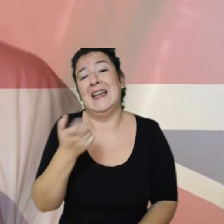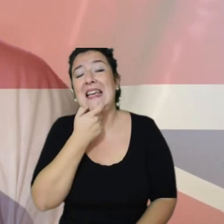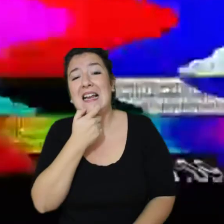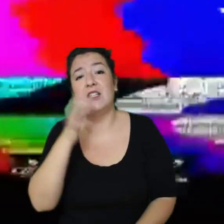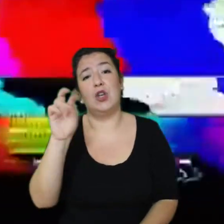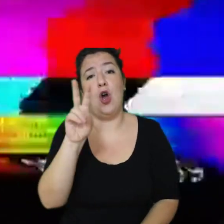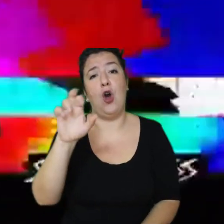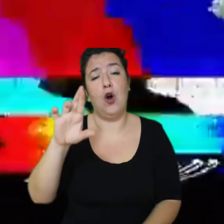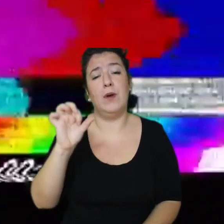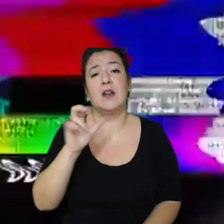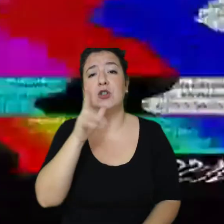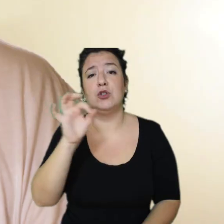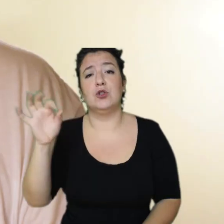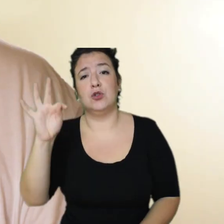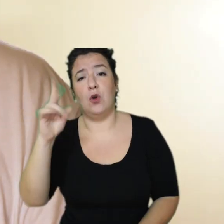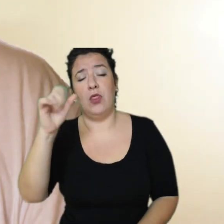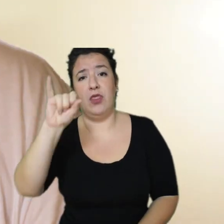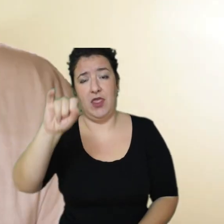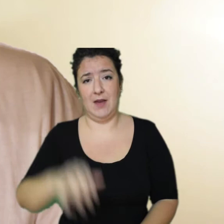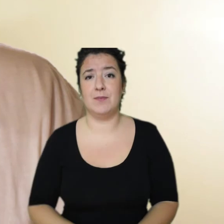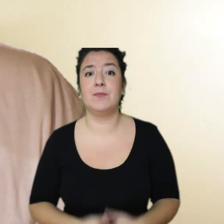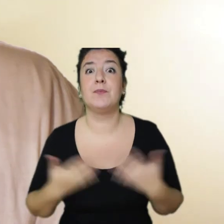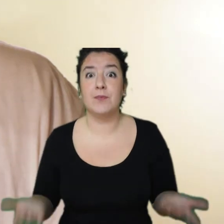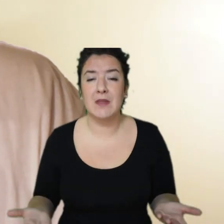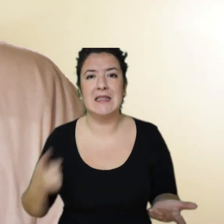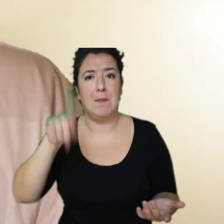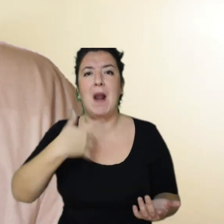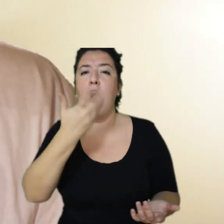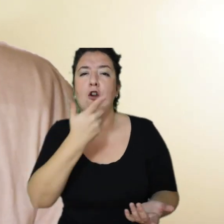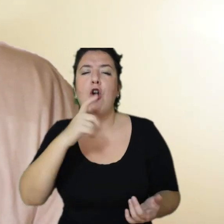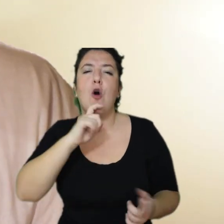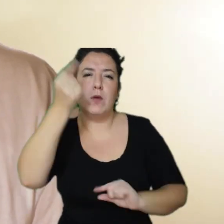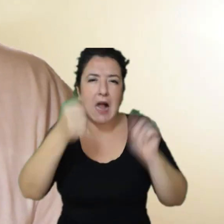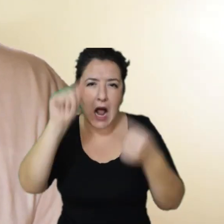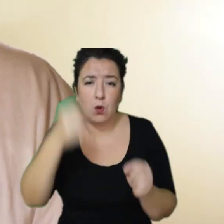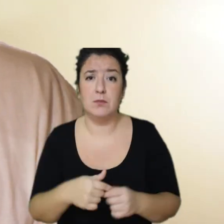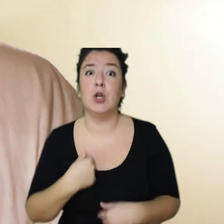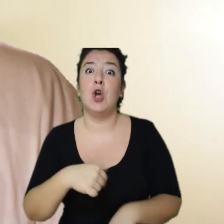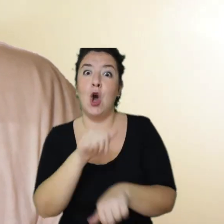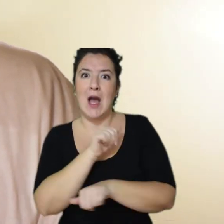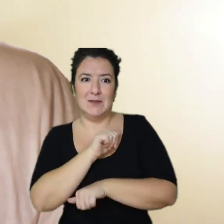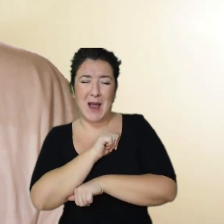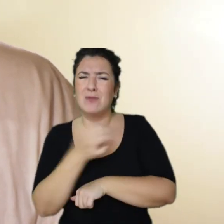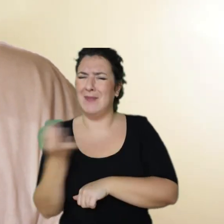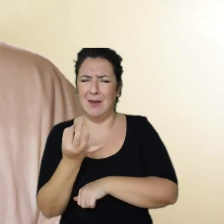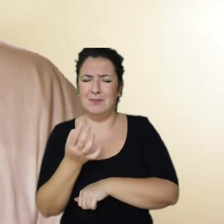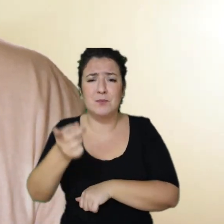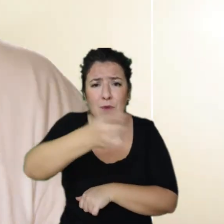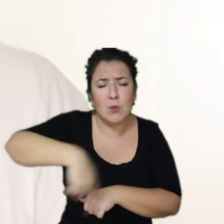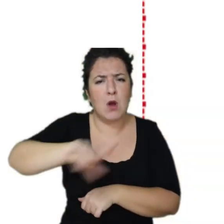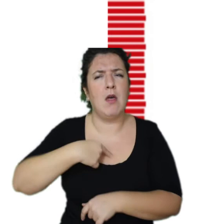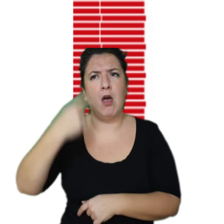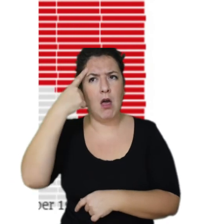Overshoot Day. Y cómo se calcula. Pero sobre todo espero que seas más consciente de lo importante que es